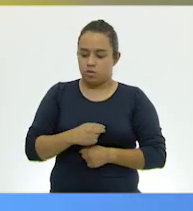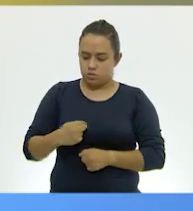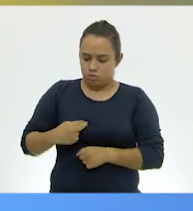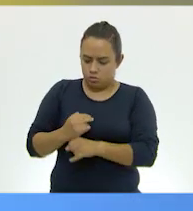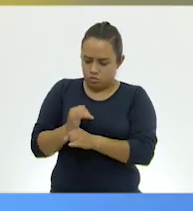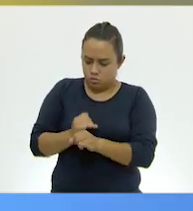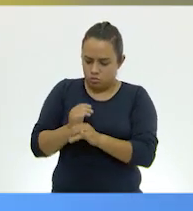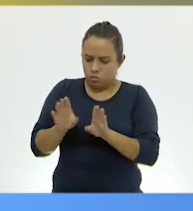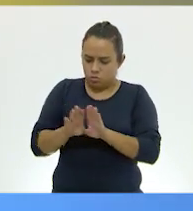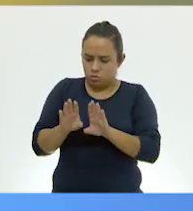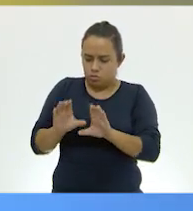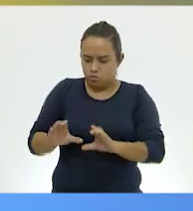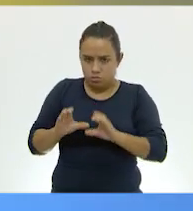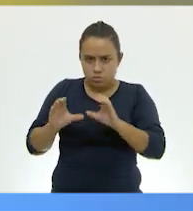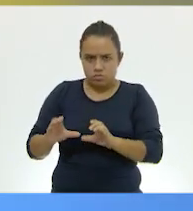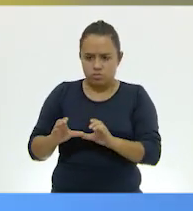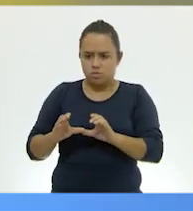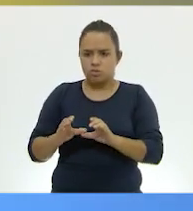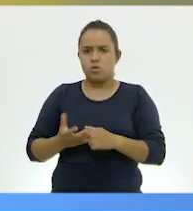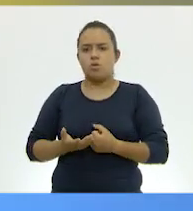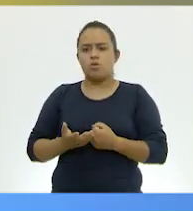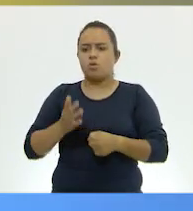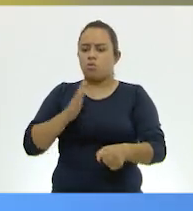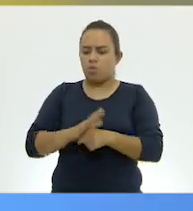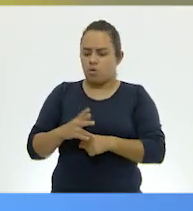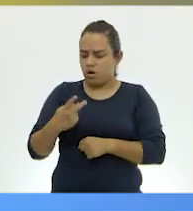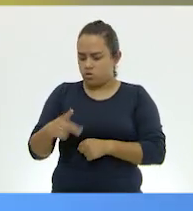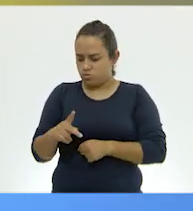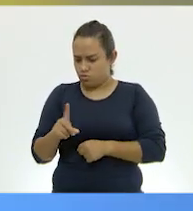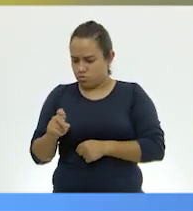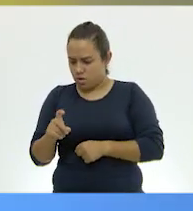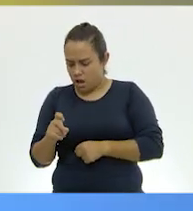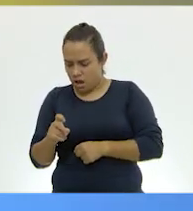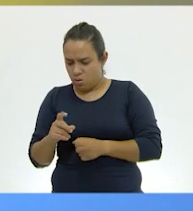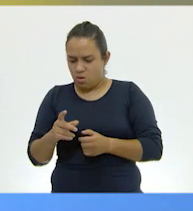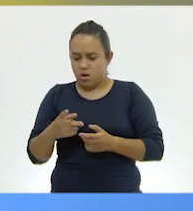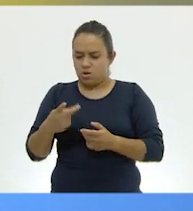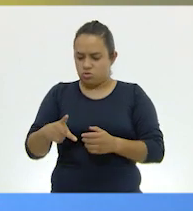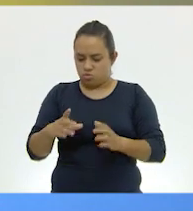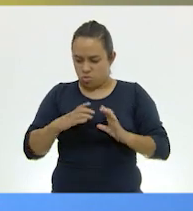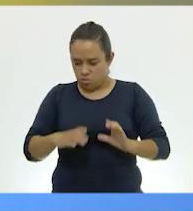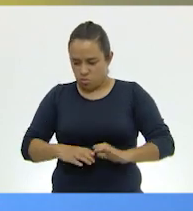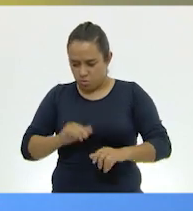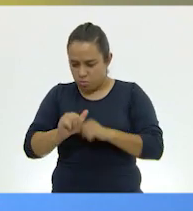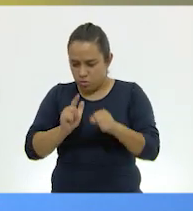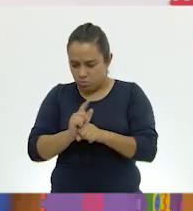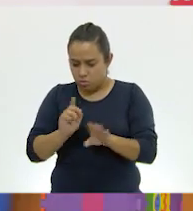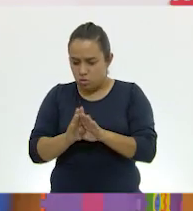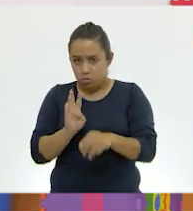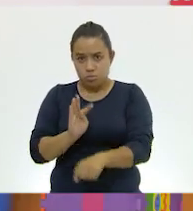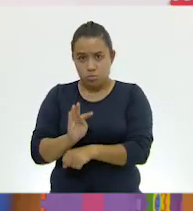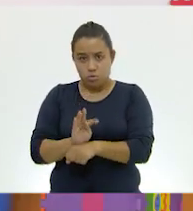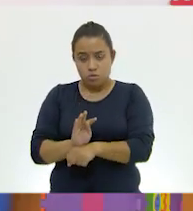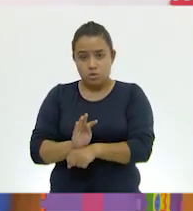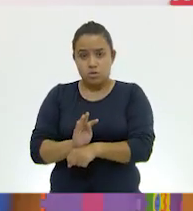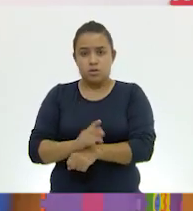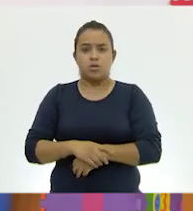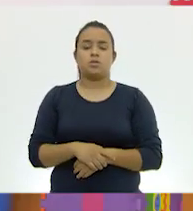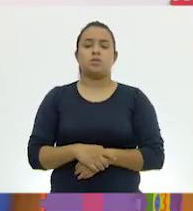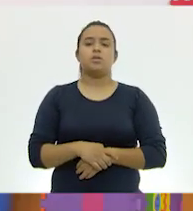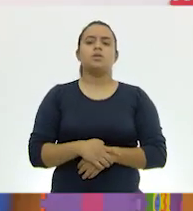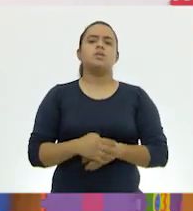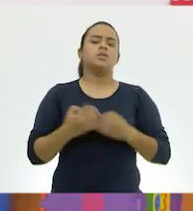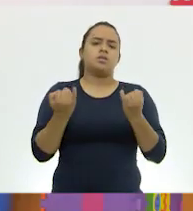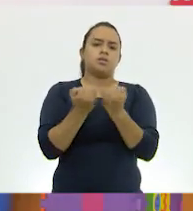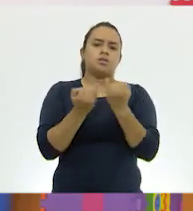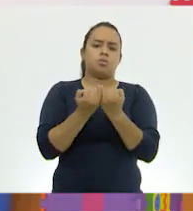de conservación, qué efectos tiene la calidad del agua sobre el organismo, asimismo viendo cuáles son